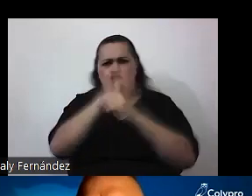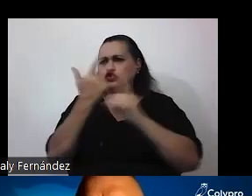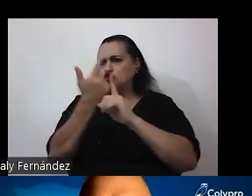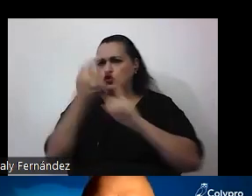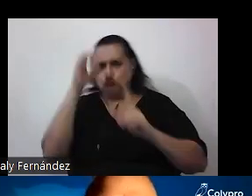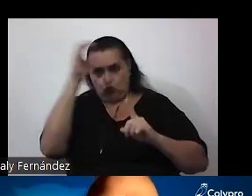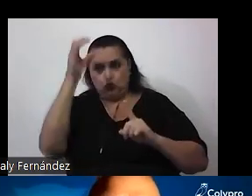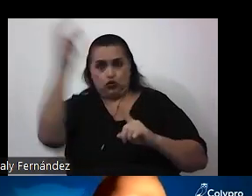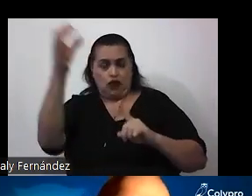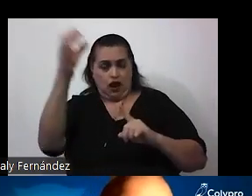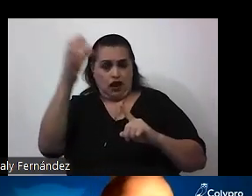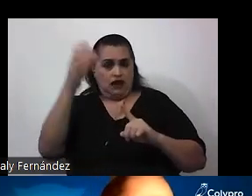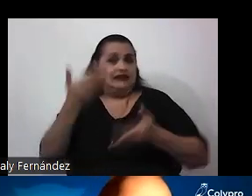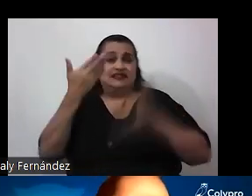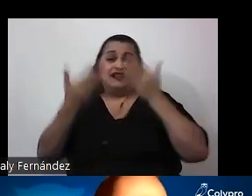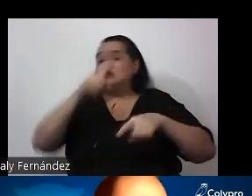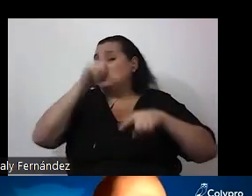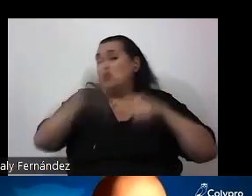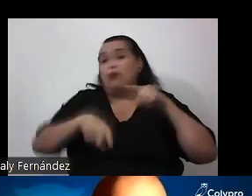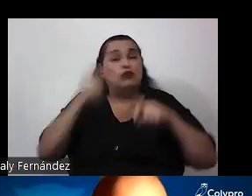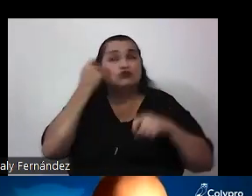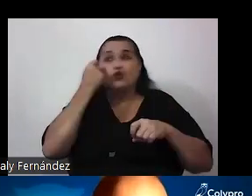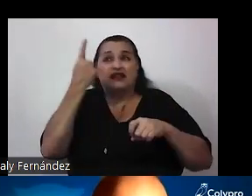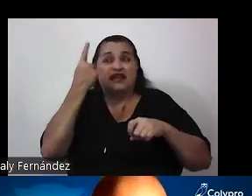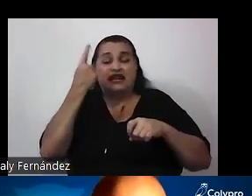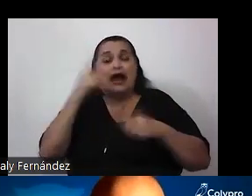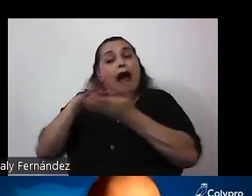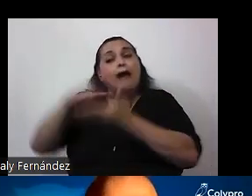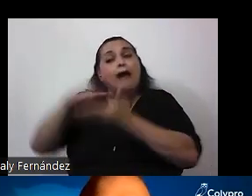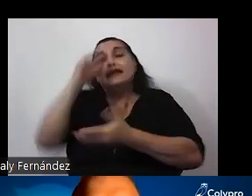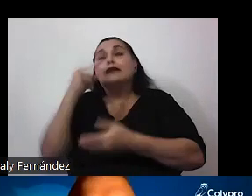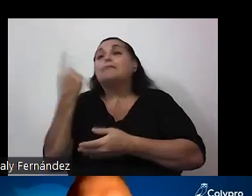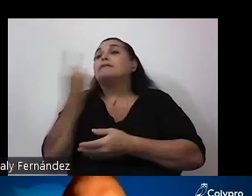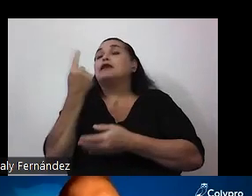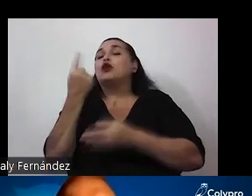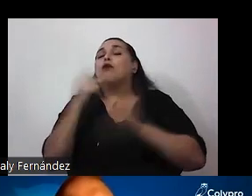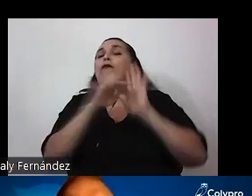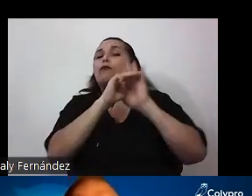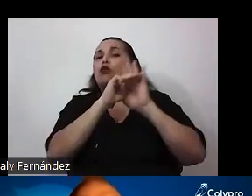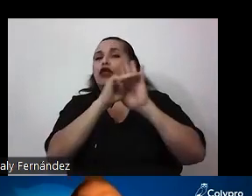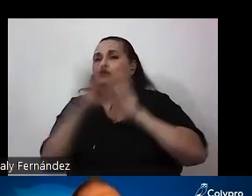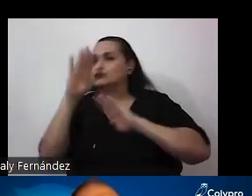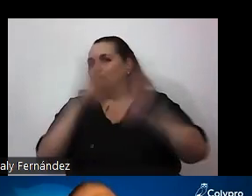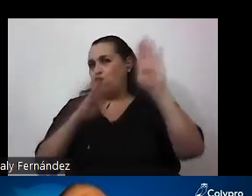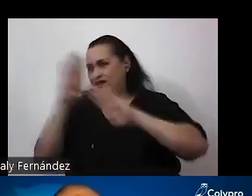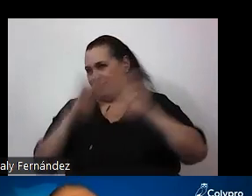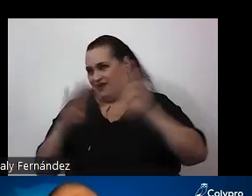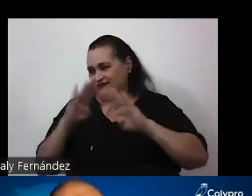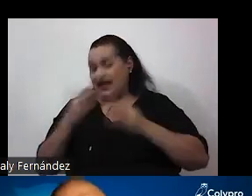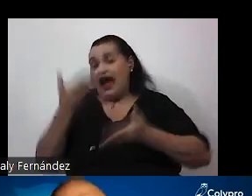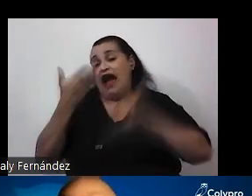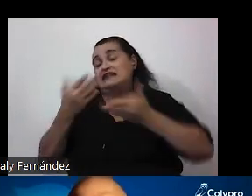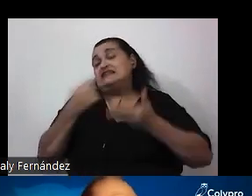comprender si no hemos aprendido ciertos modelos de la biología. Fíjense que a veces se dice bueno,